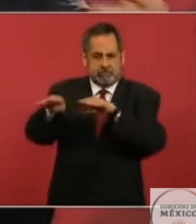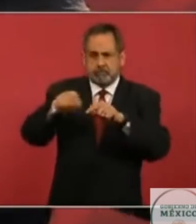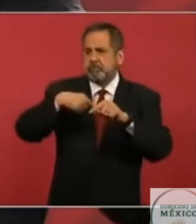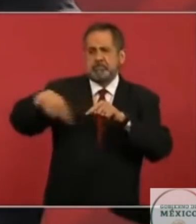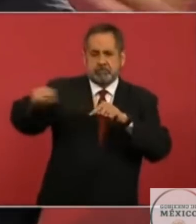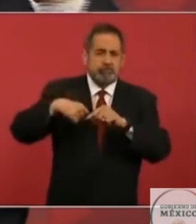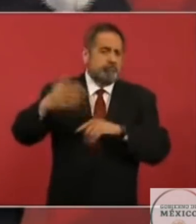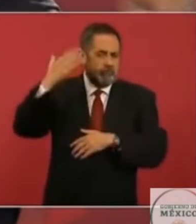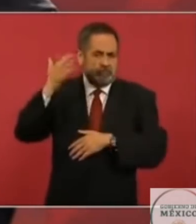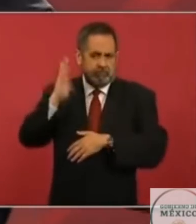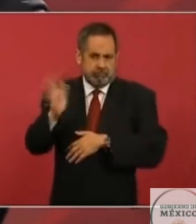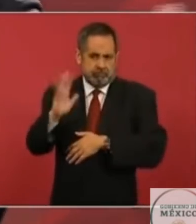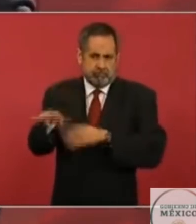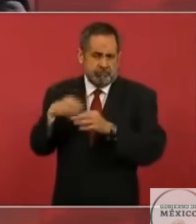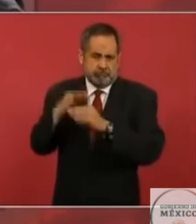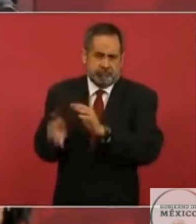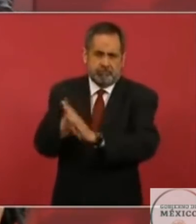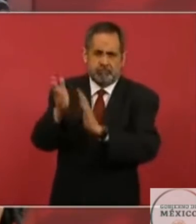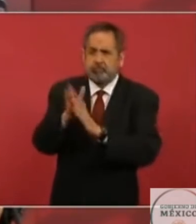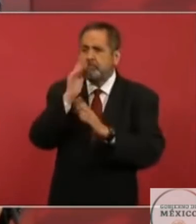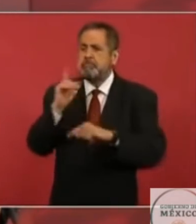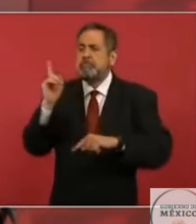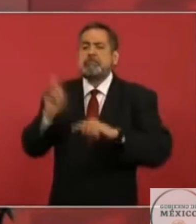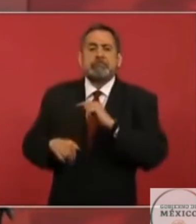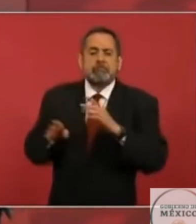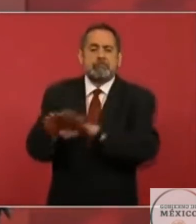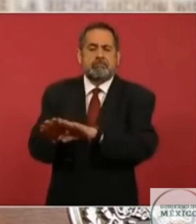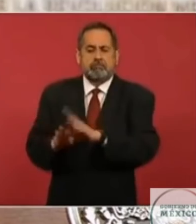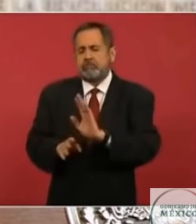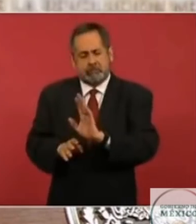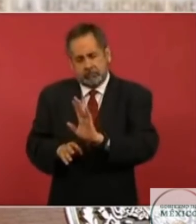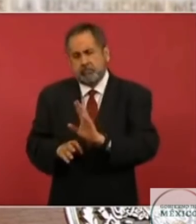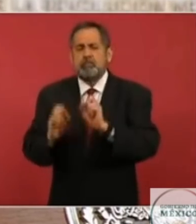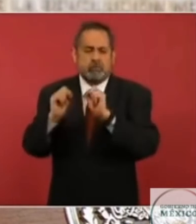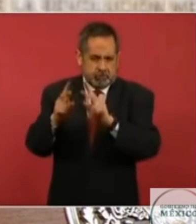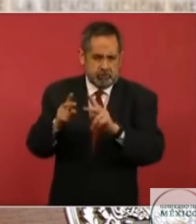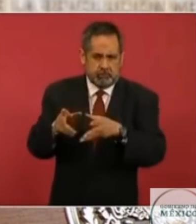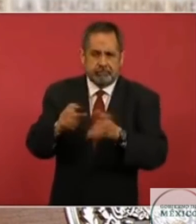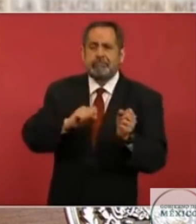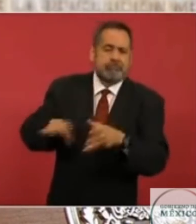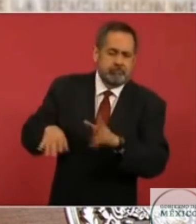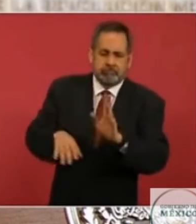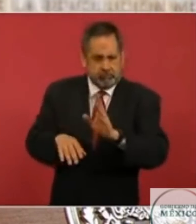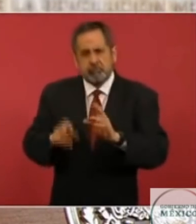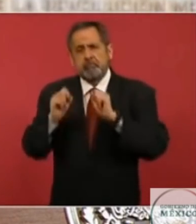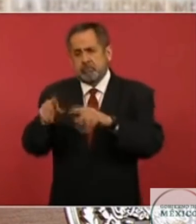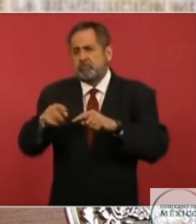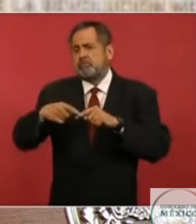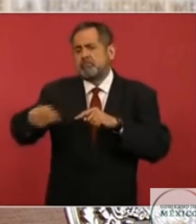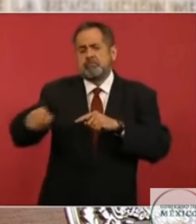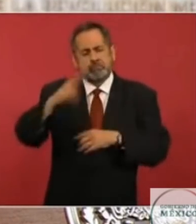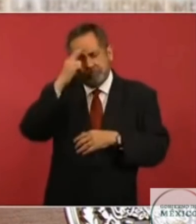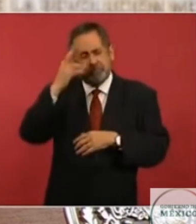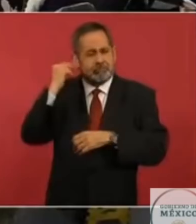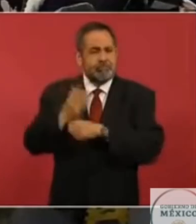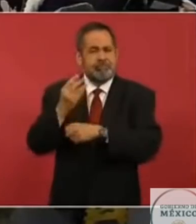construida y tampoco se podía dejar esa obra abandonada, faltaban creo que